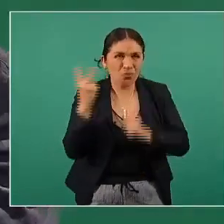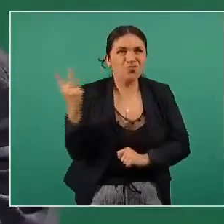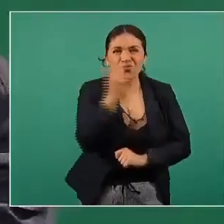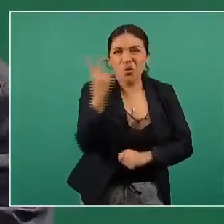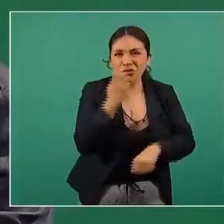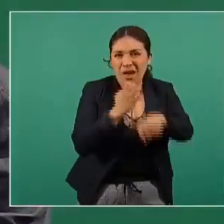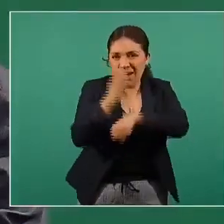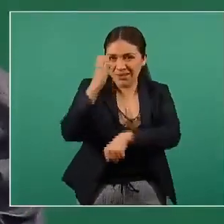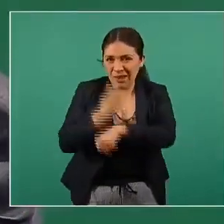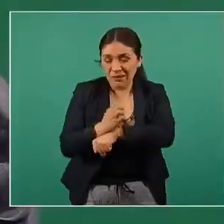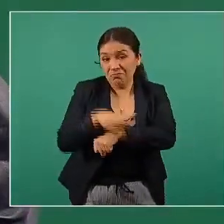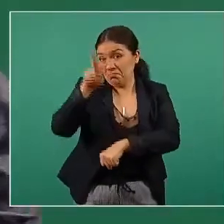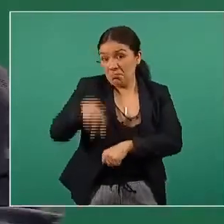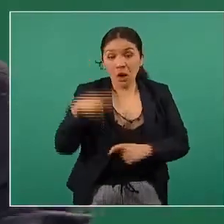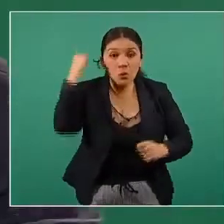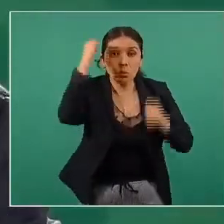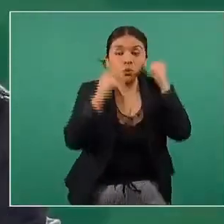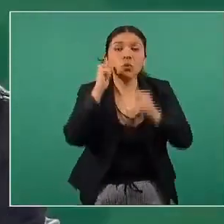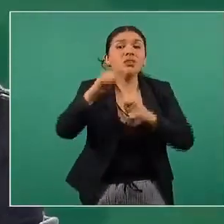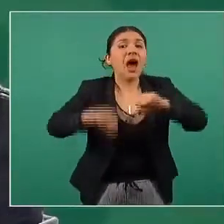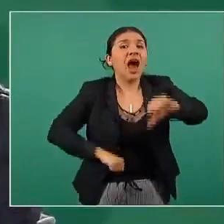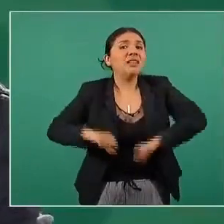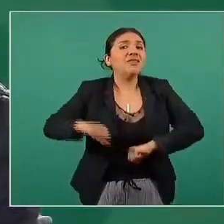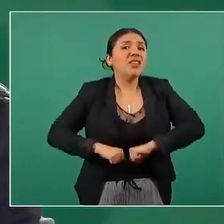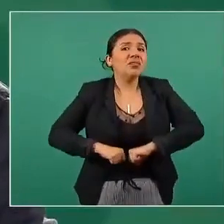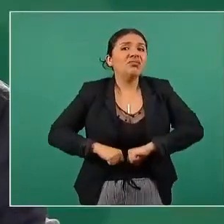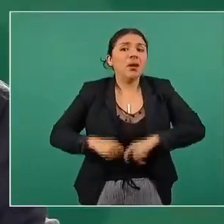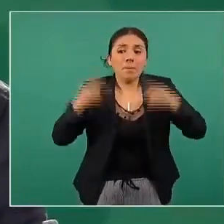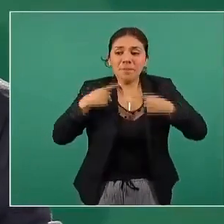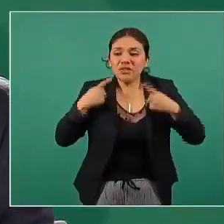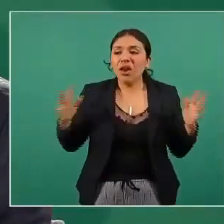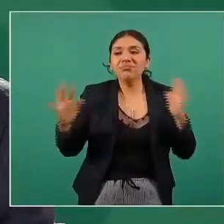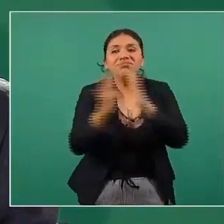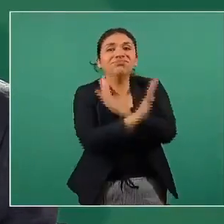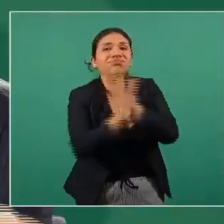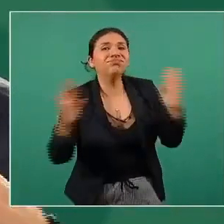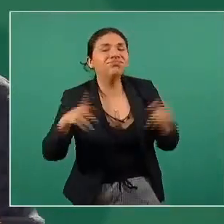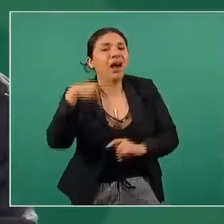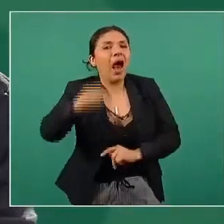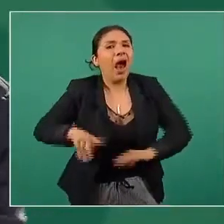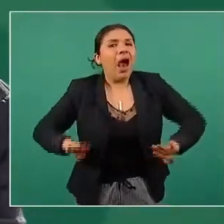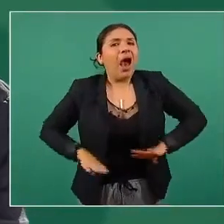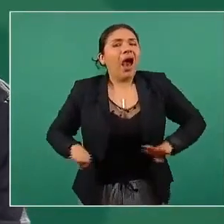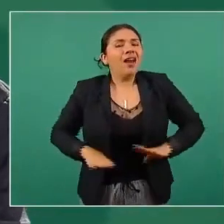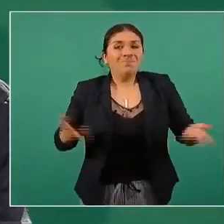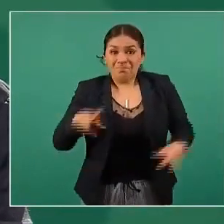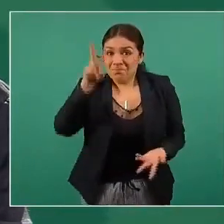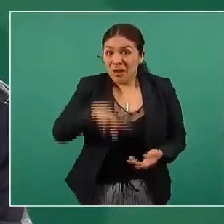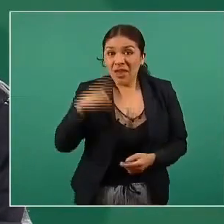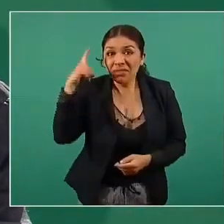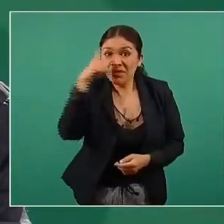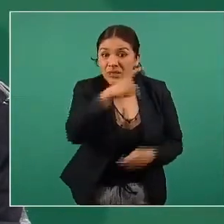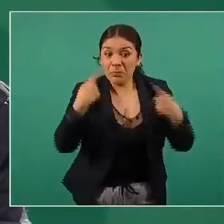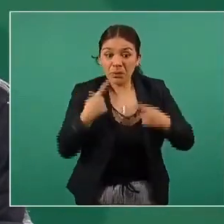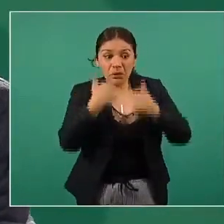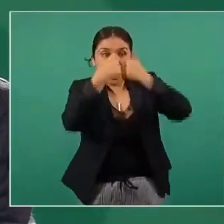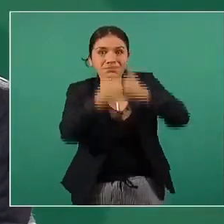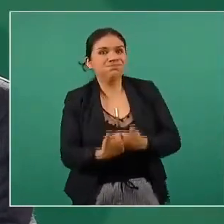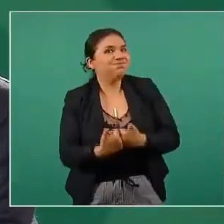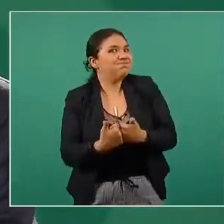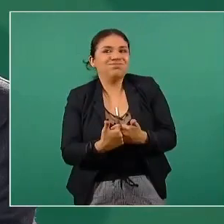El turismo es una actividad pública que tiene características que hacen muy difícil el confinamiento